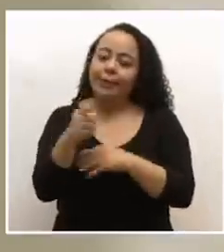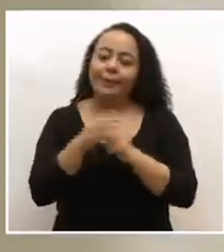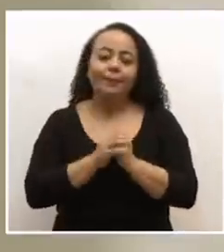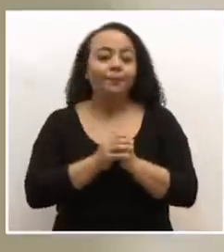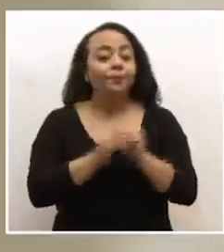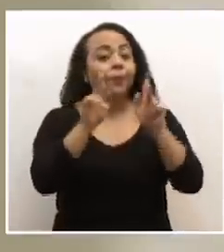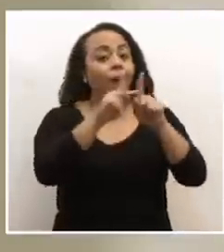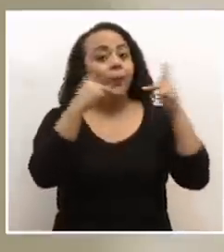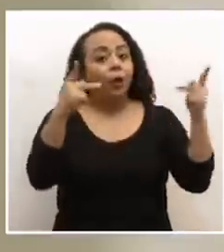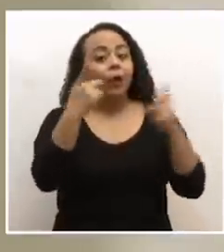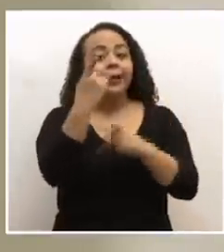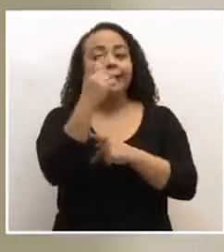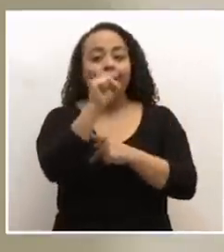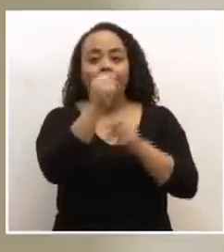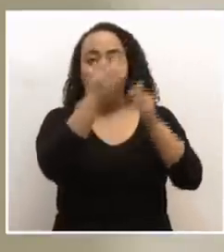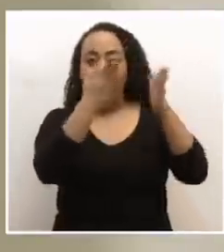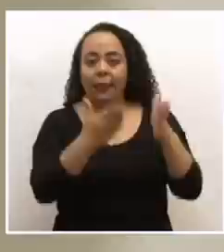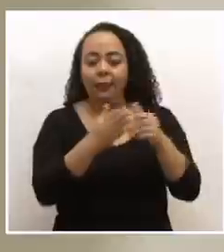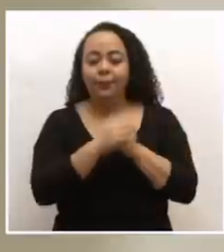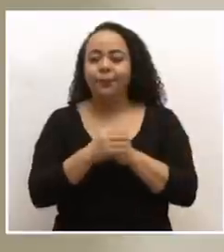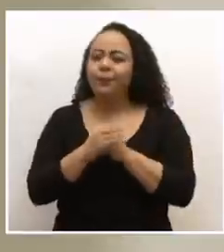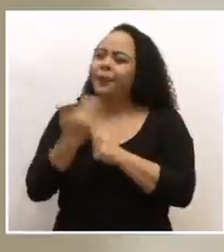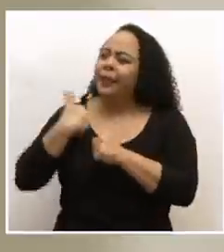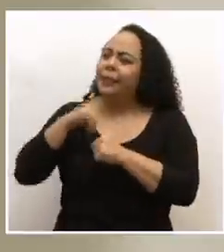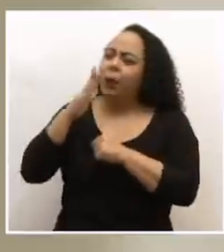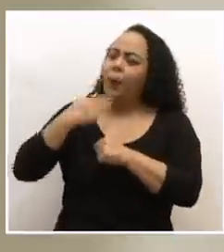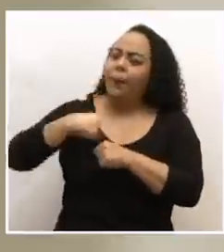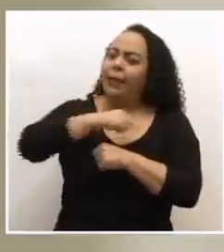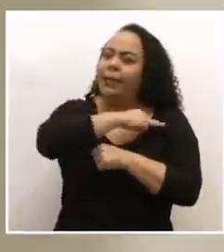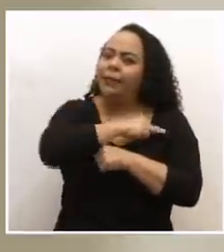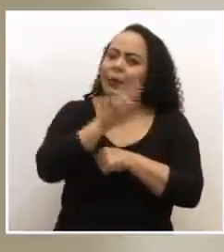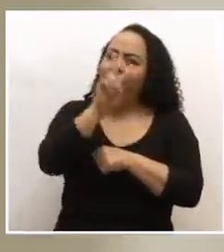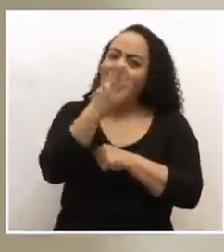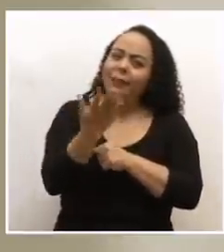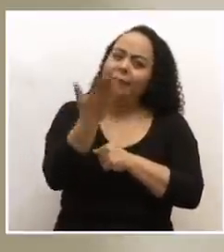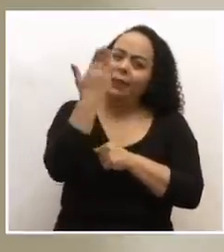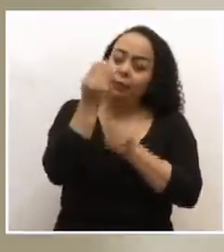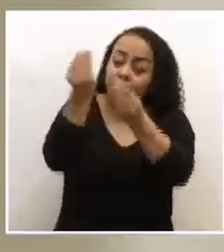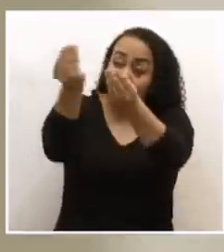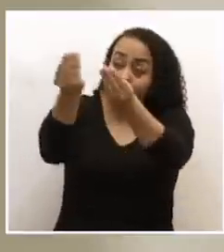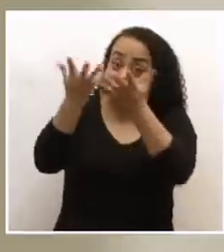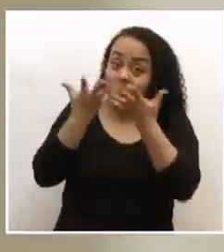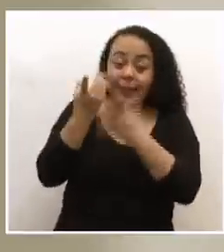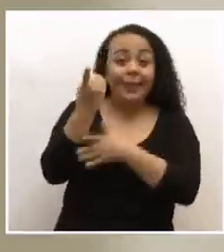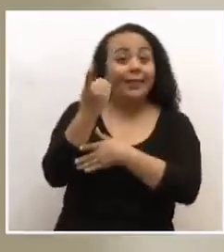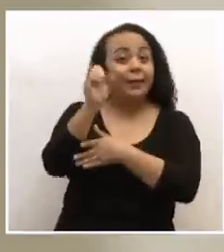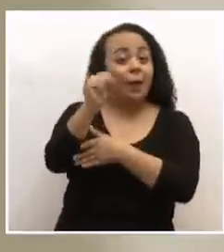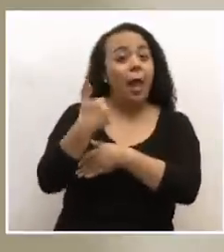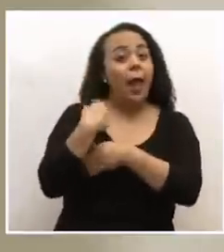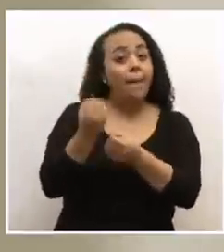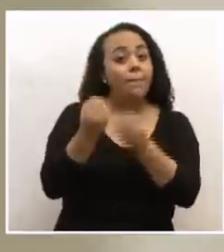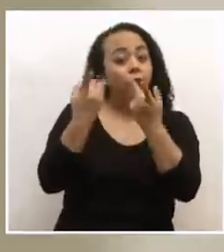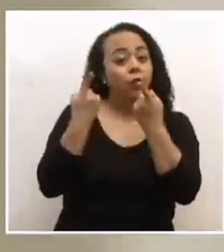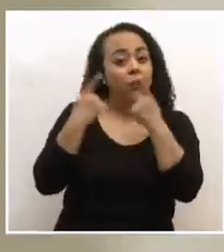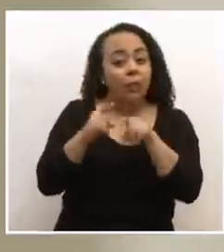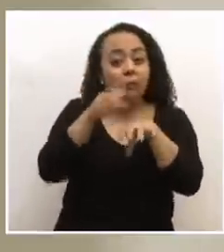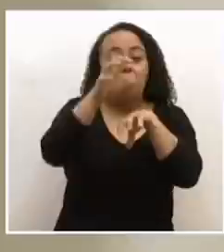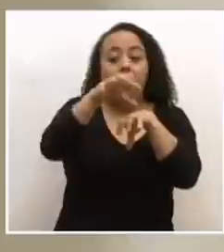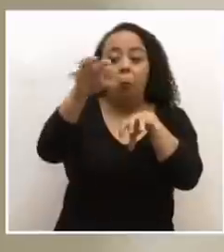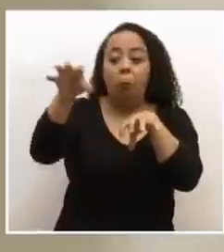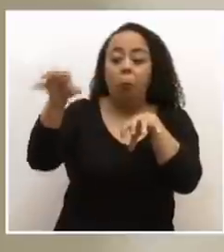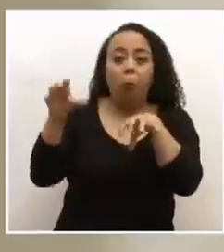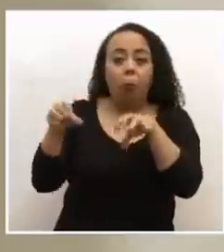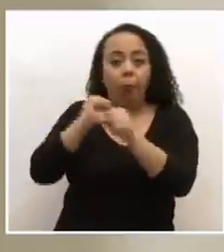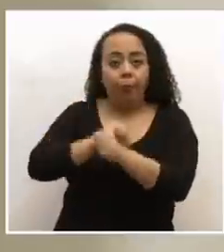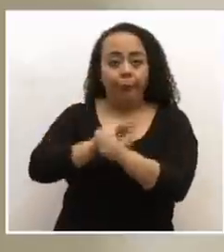periódico El Desamparadeño. Señor ministro, el viernes anterior nos informó que en Desamparados hay muchos casos dispersos de COVID